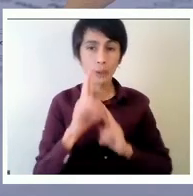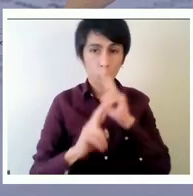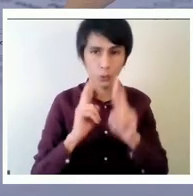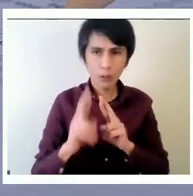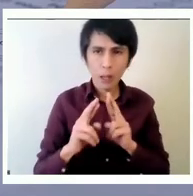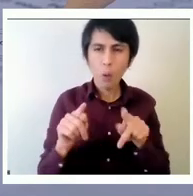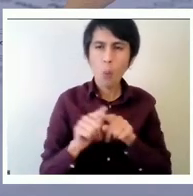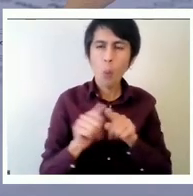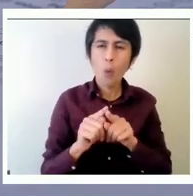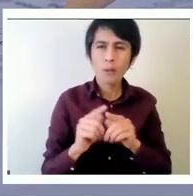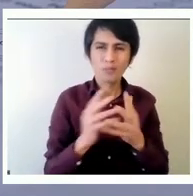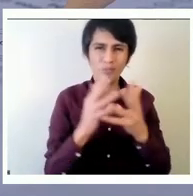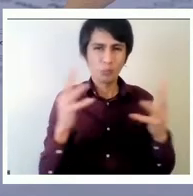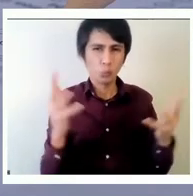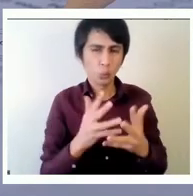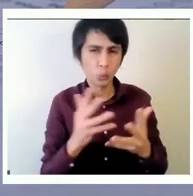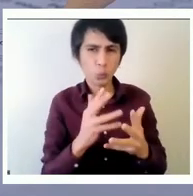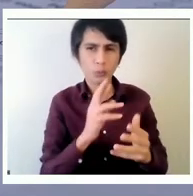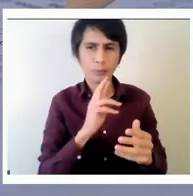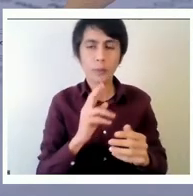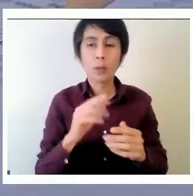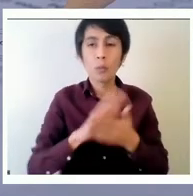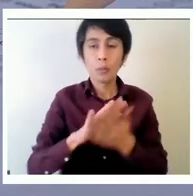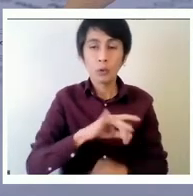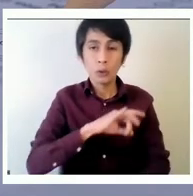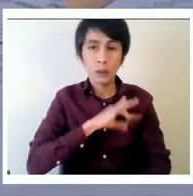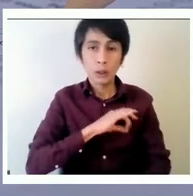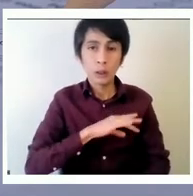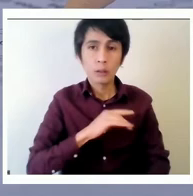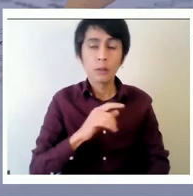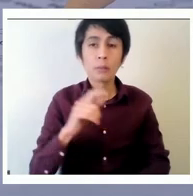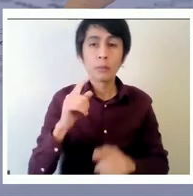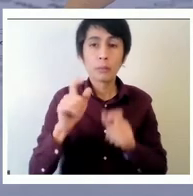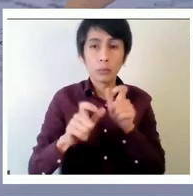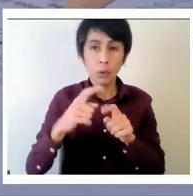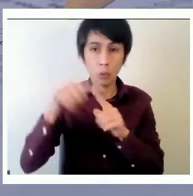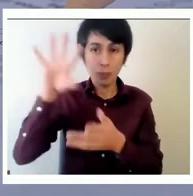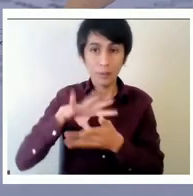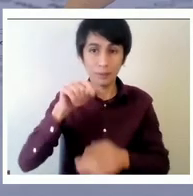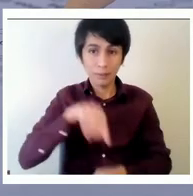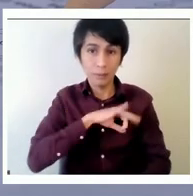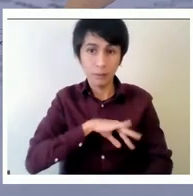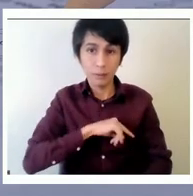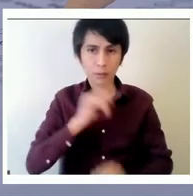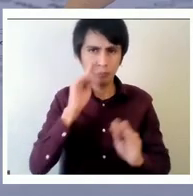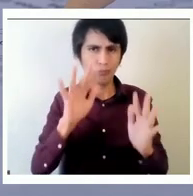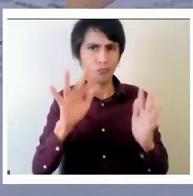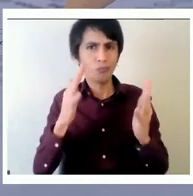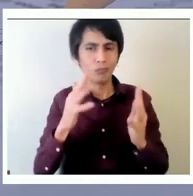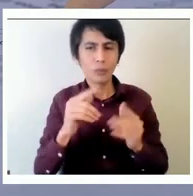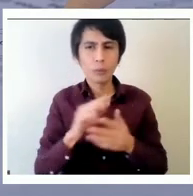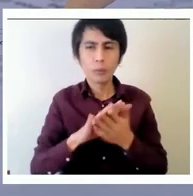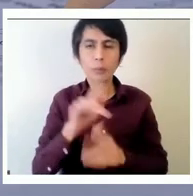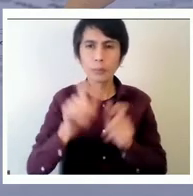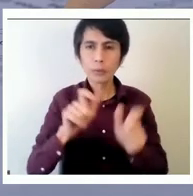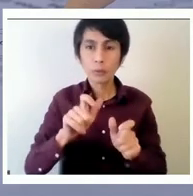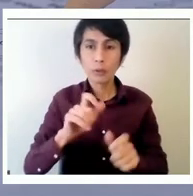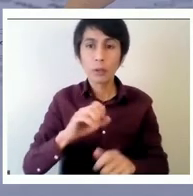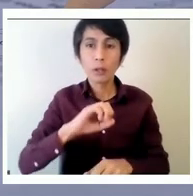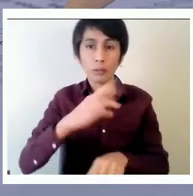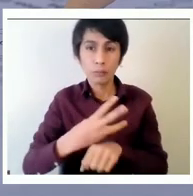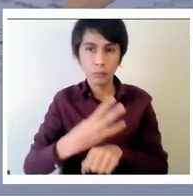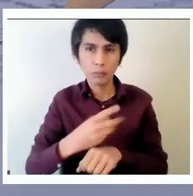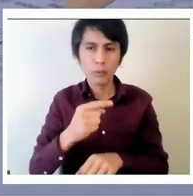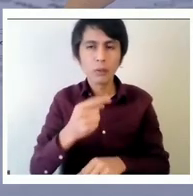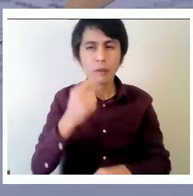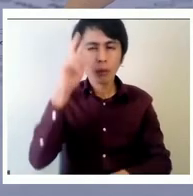sirve en Chile los extranjeros se asombran dice personas de la tercera edad en Chile recuerdan cuántos puntos sacaron en